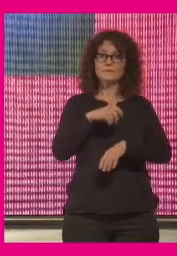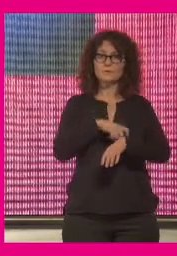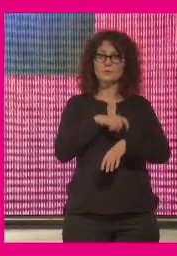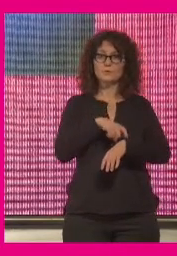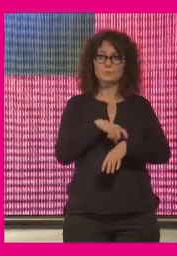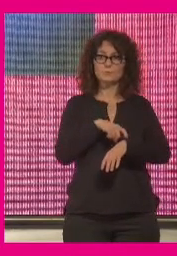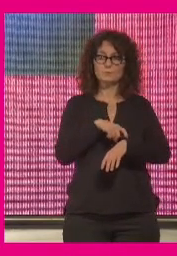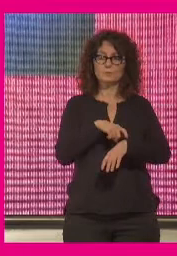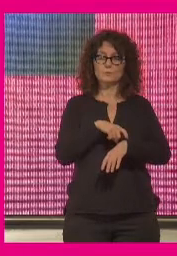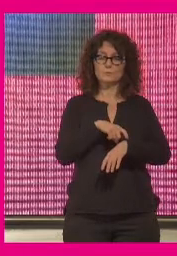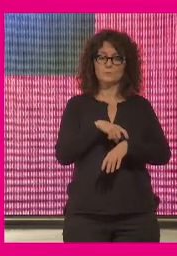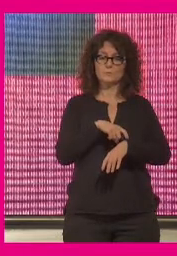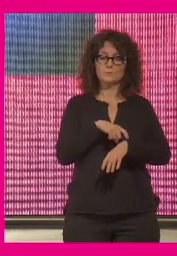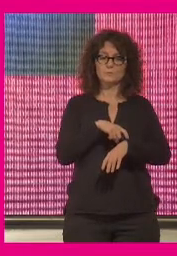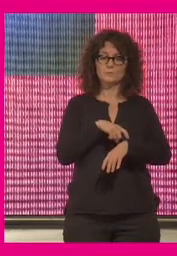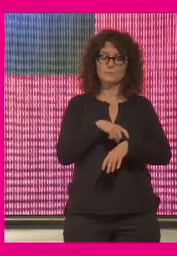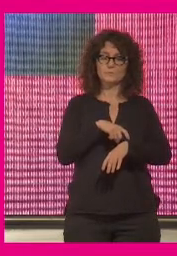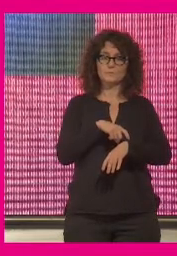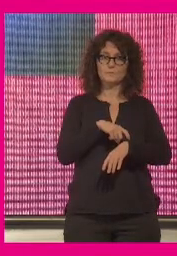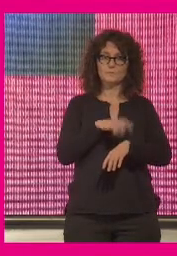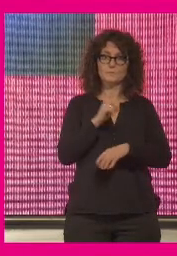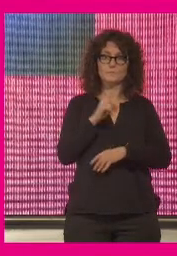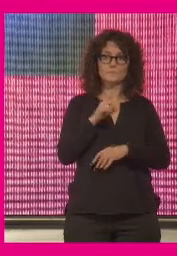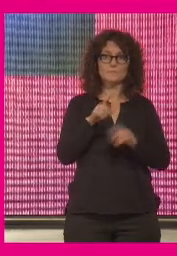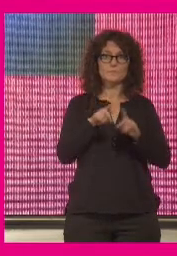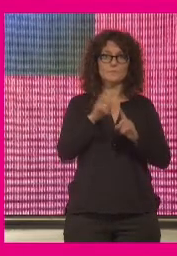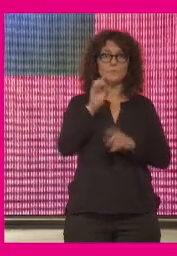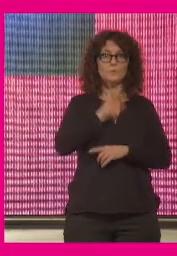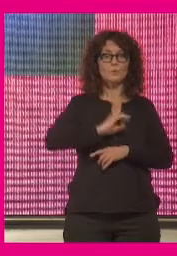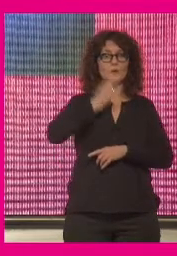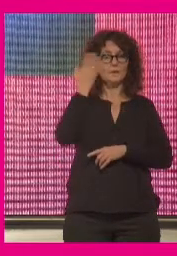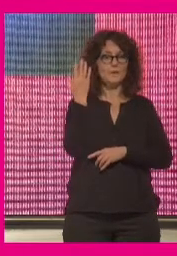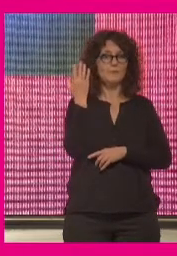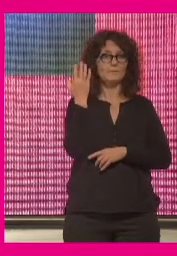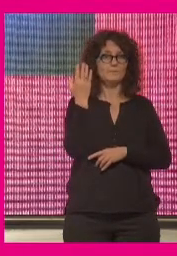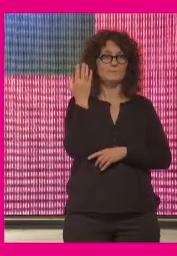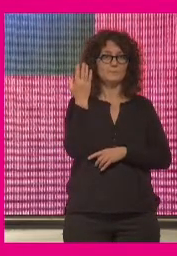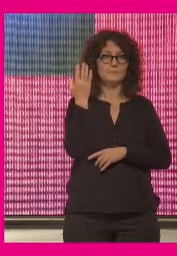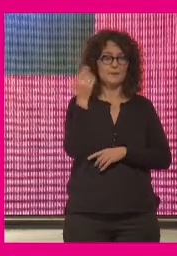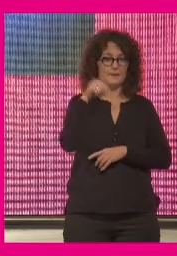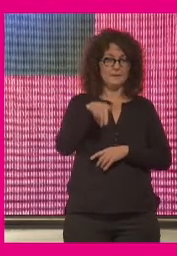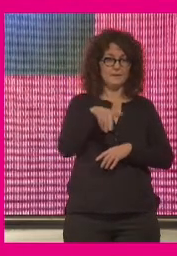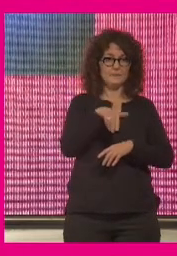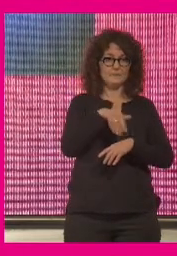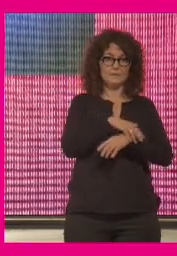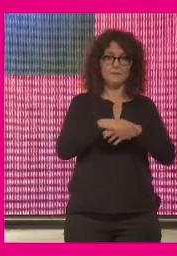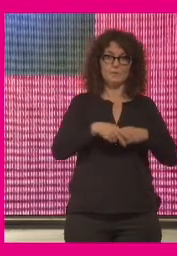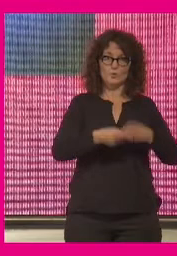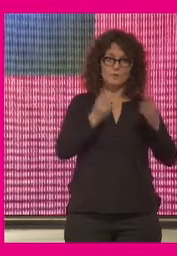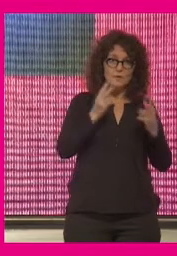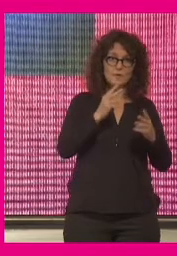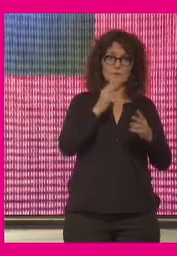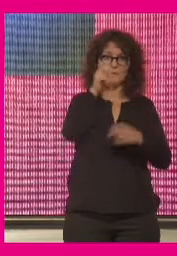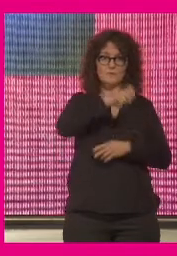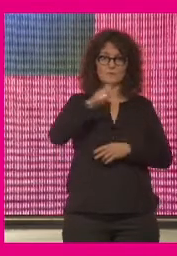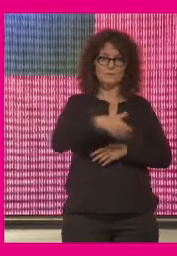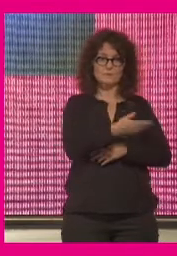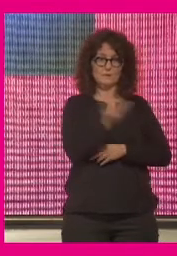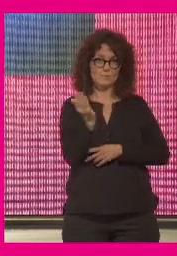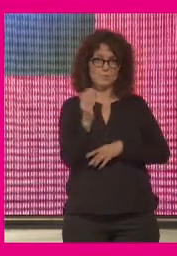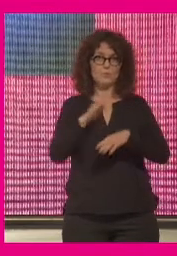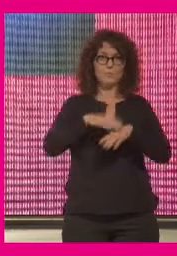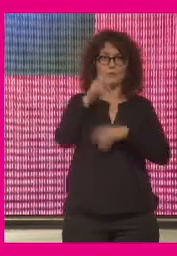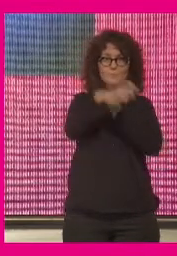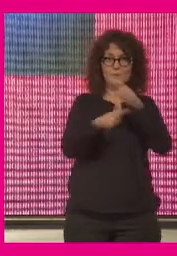siga teniendo sentido la idea según la cual una democracia es el gobierno del pueblo para el pueblo con el pueblo